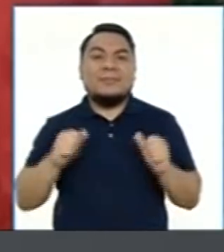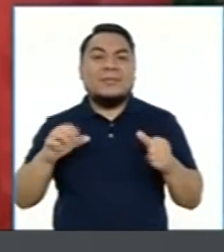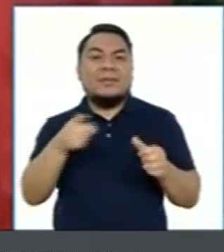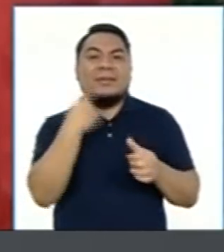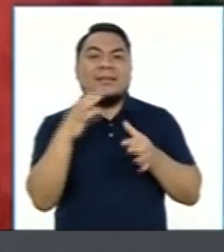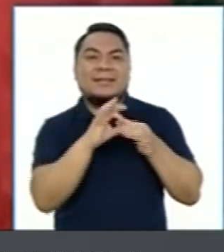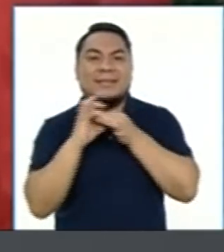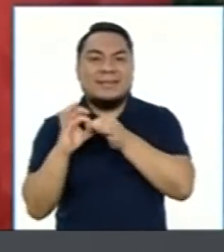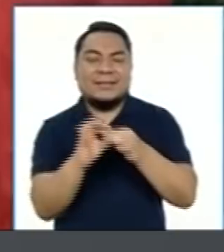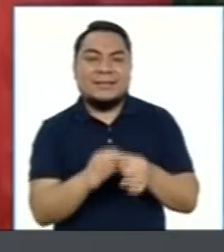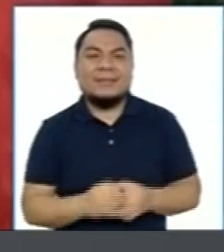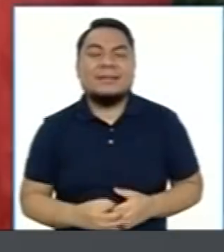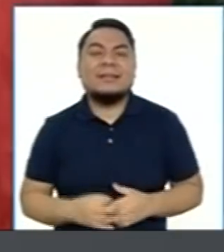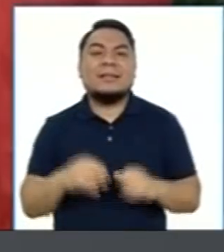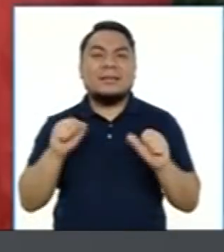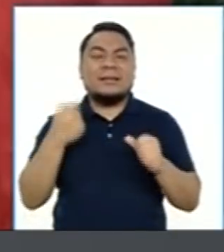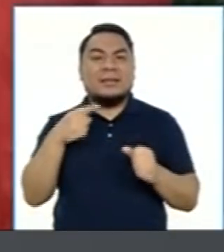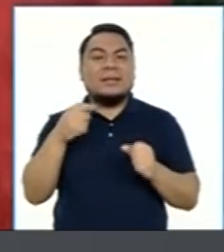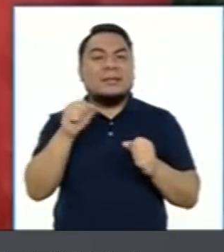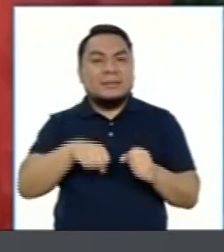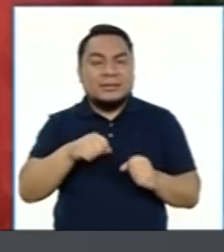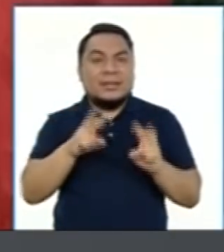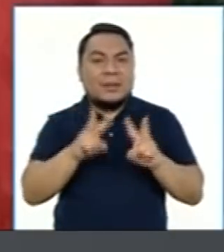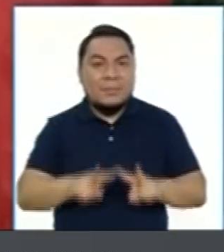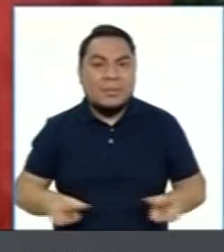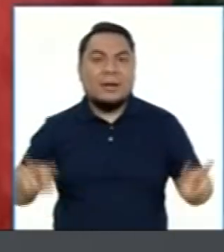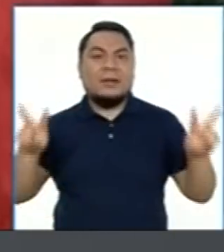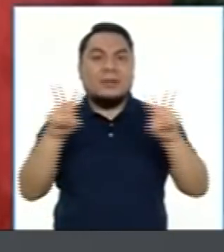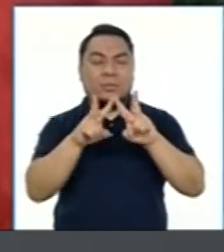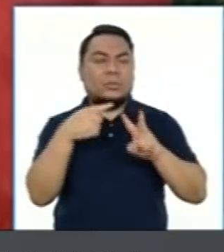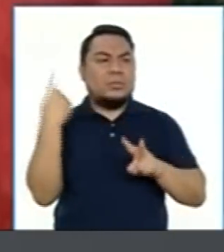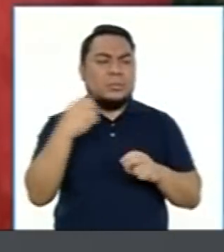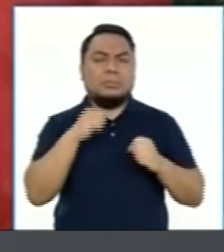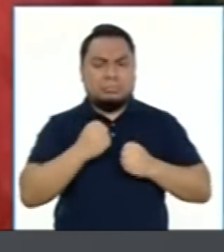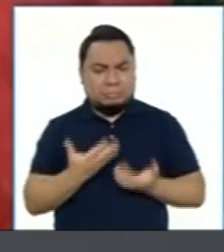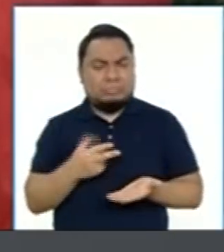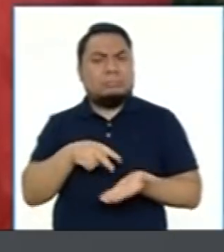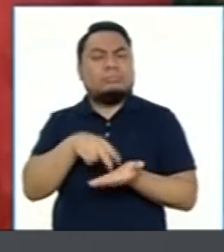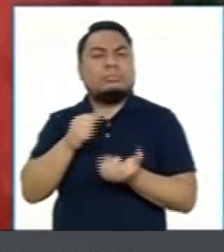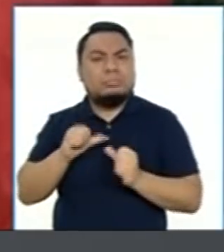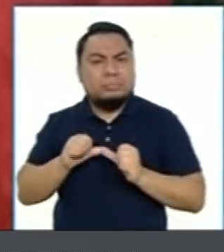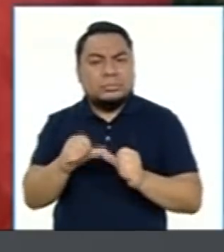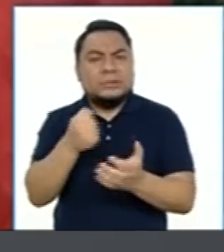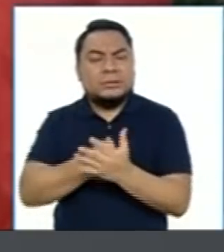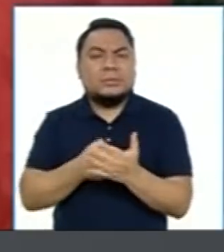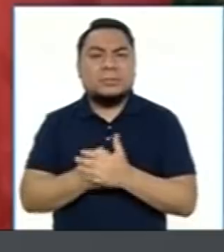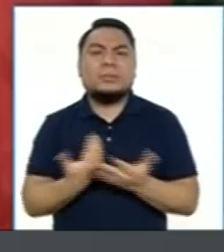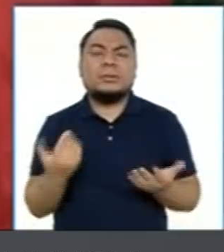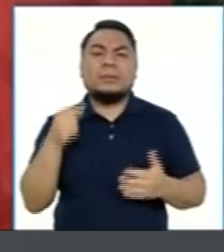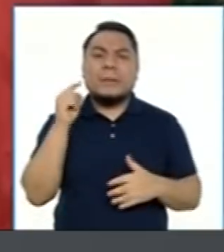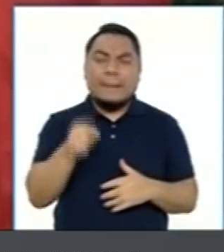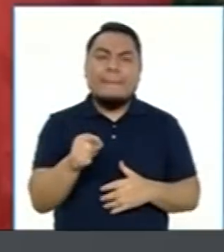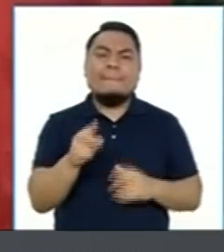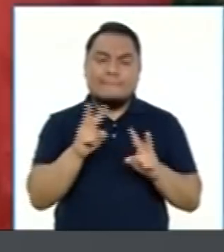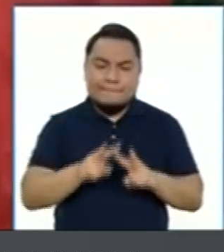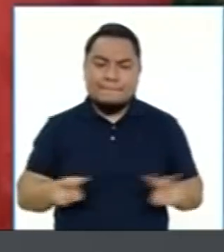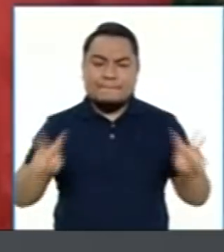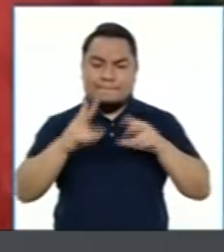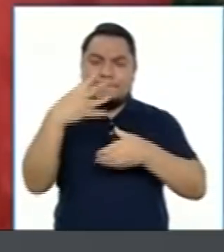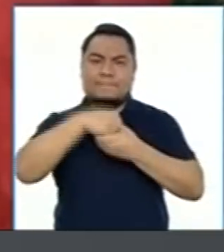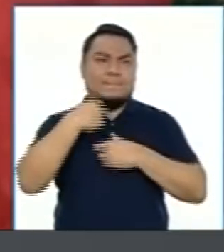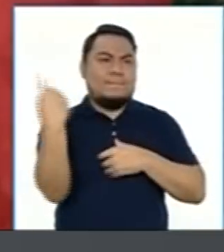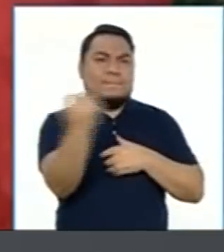uniendo, se está valorando por lo que somos y está con ese valor,